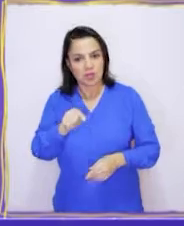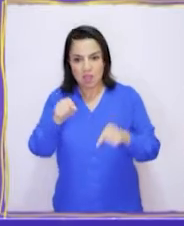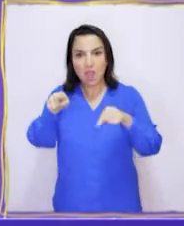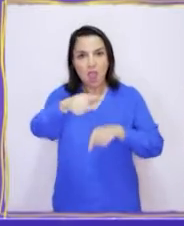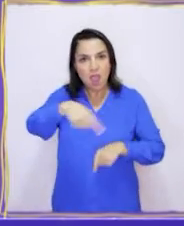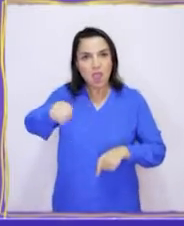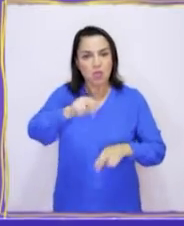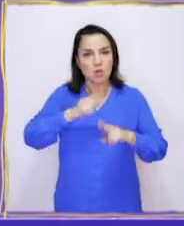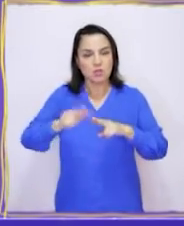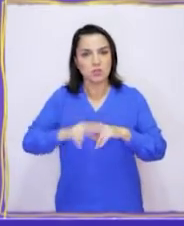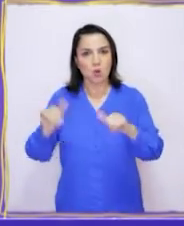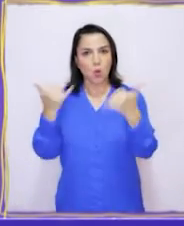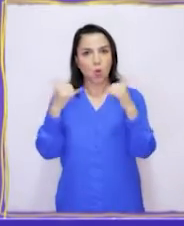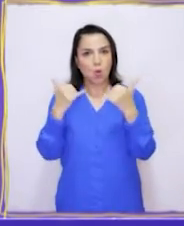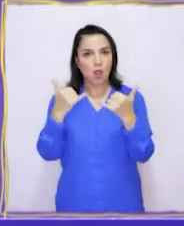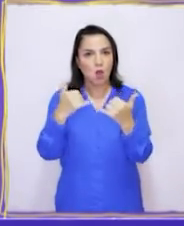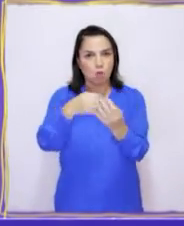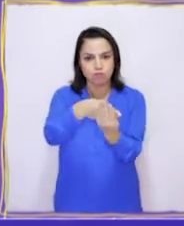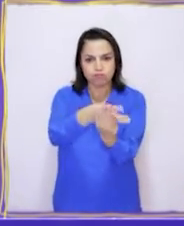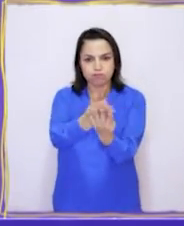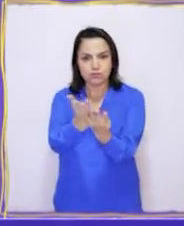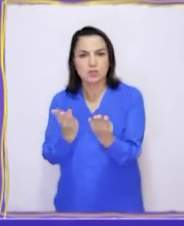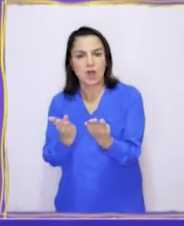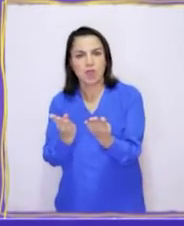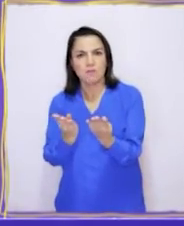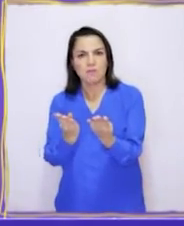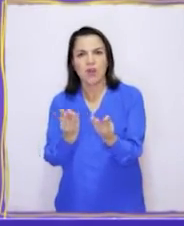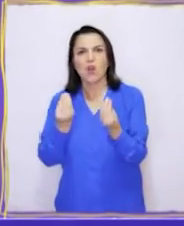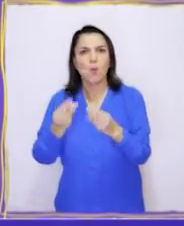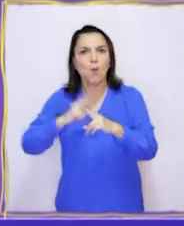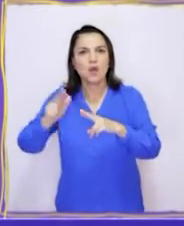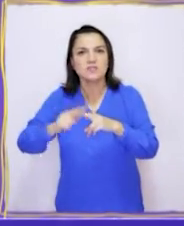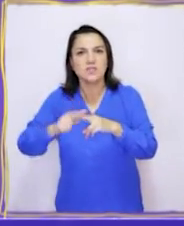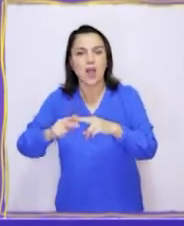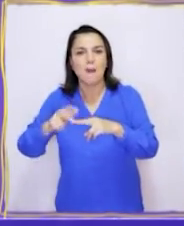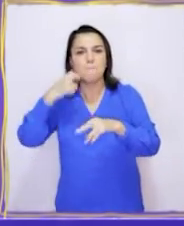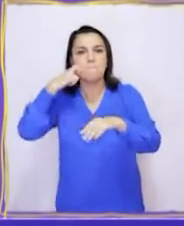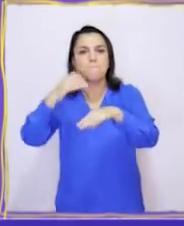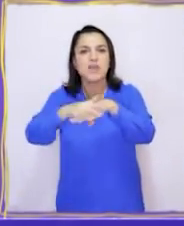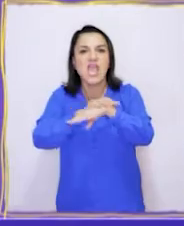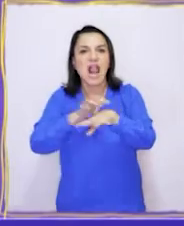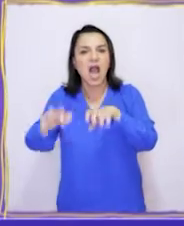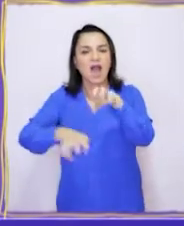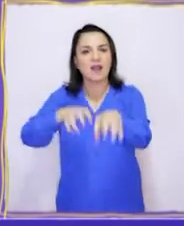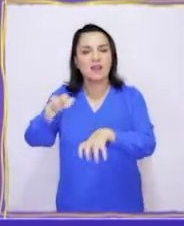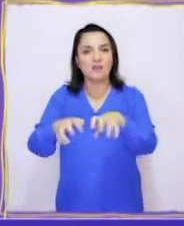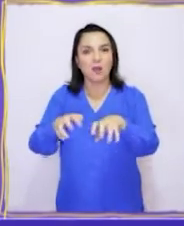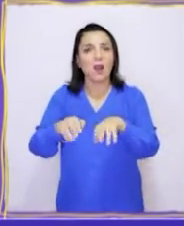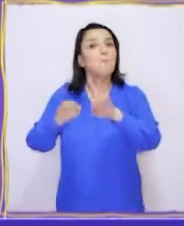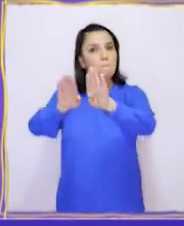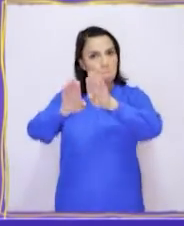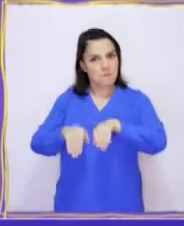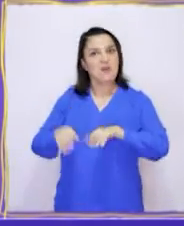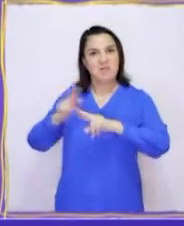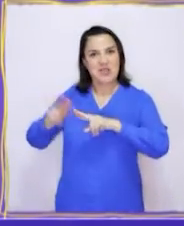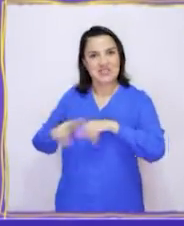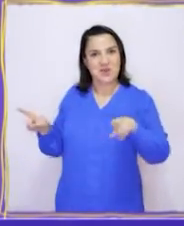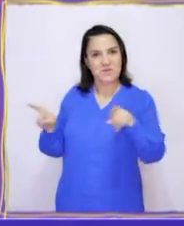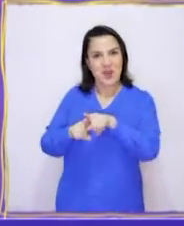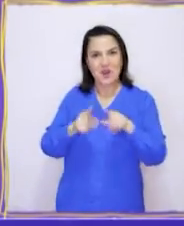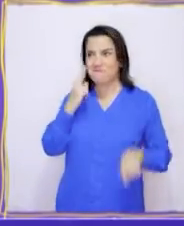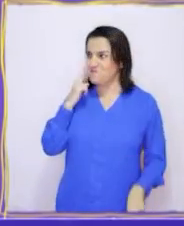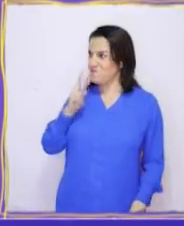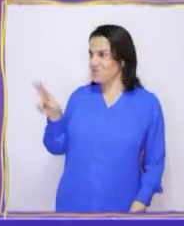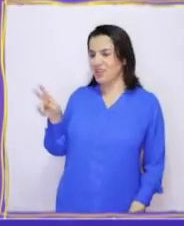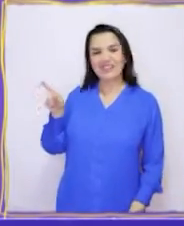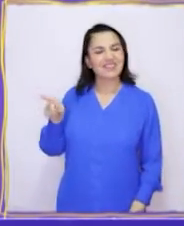crearon su propio juego de naipes, hecho con pieles de animales. Acá tengo unos que hicimos con mi